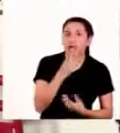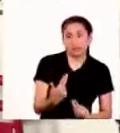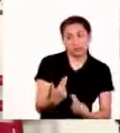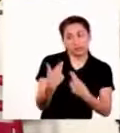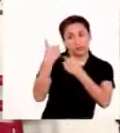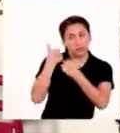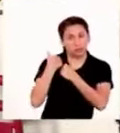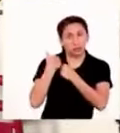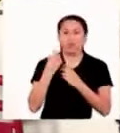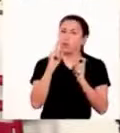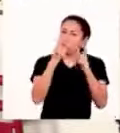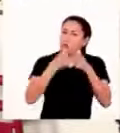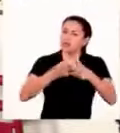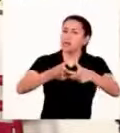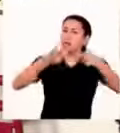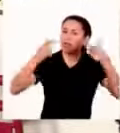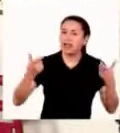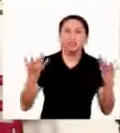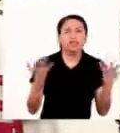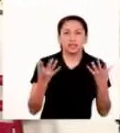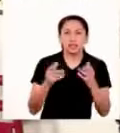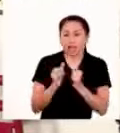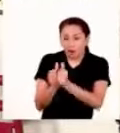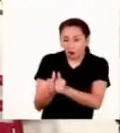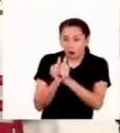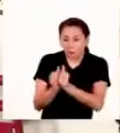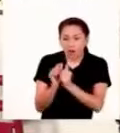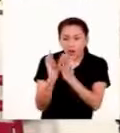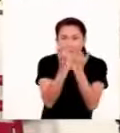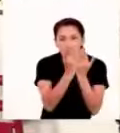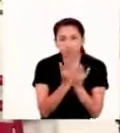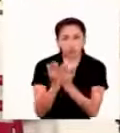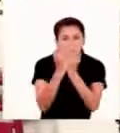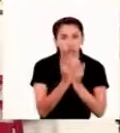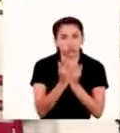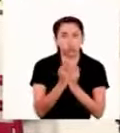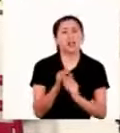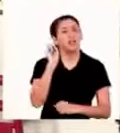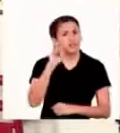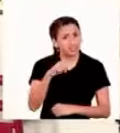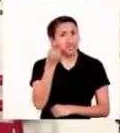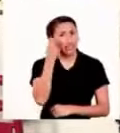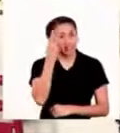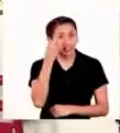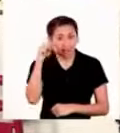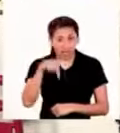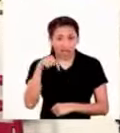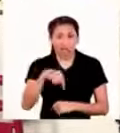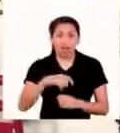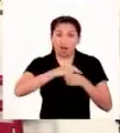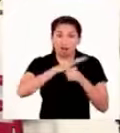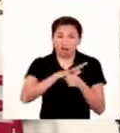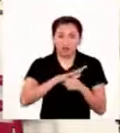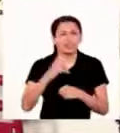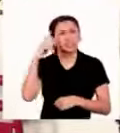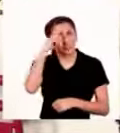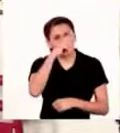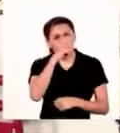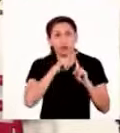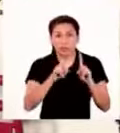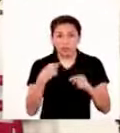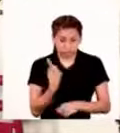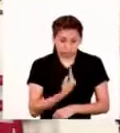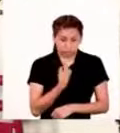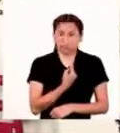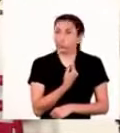cumplimos un rol importante en la educación de nuestras hijas e hijos entendemos que este contexto es muy retador pero